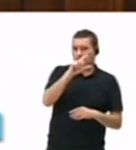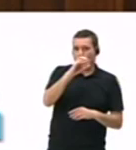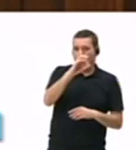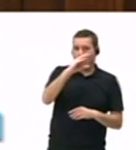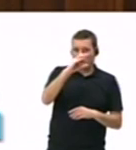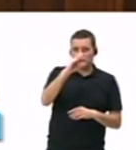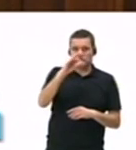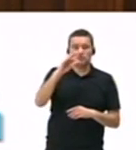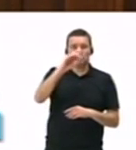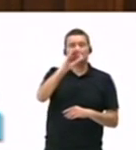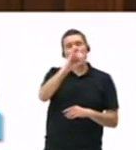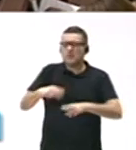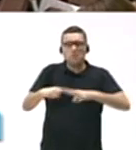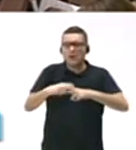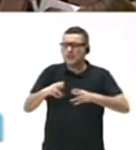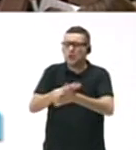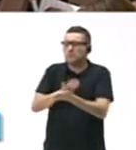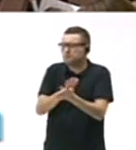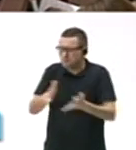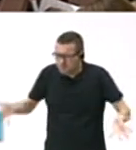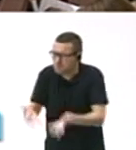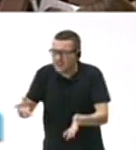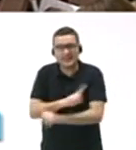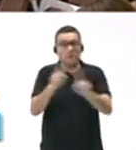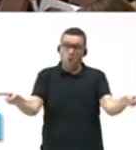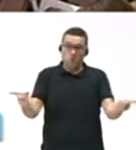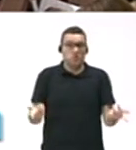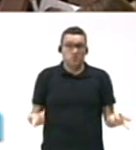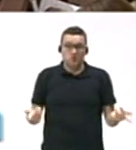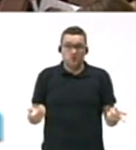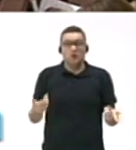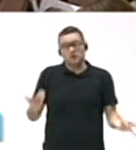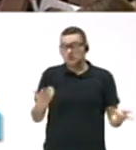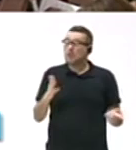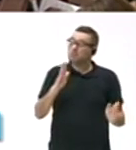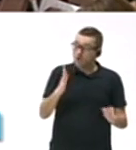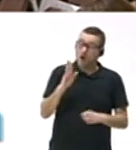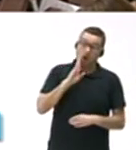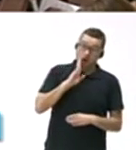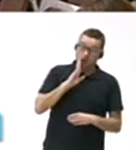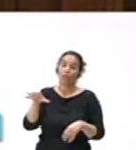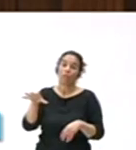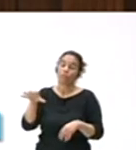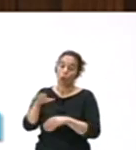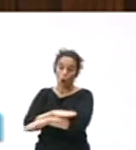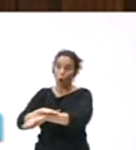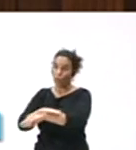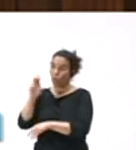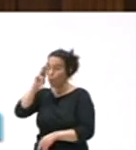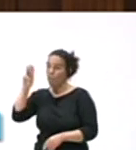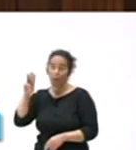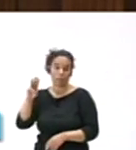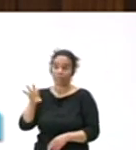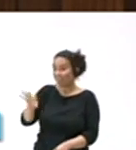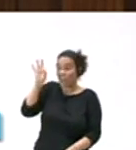En ellas se emplaza a la redacción de una ley del suelo con transparencia y participación y que los fondos del ICTE sirvan para